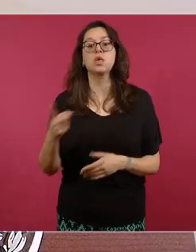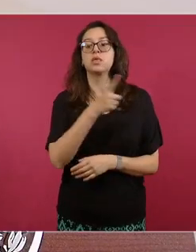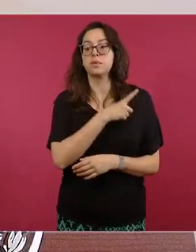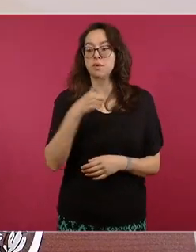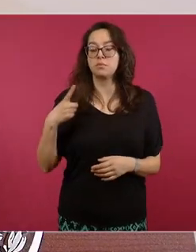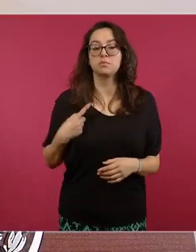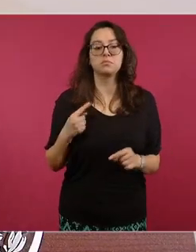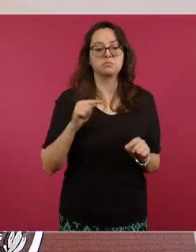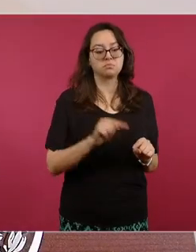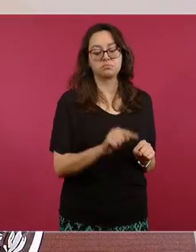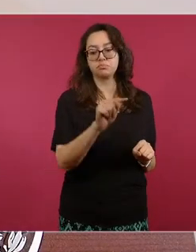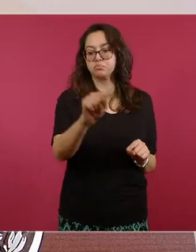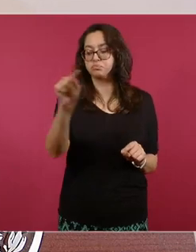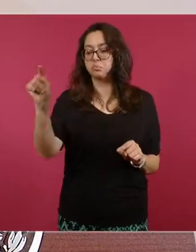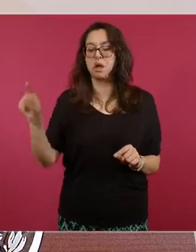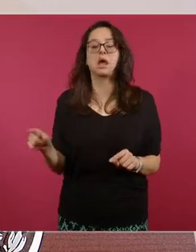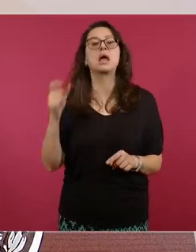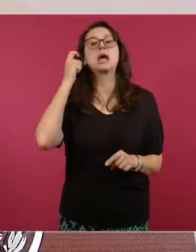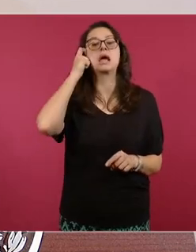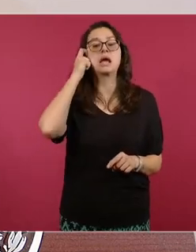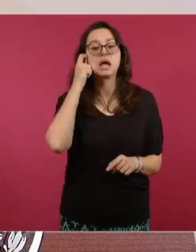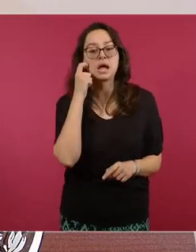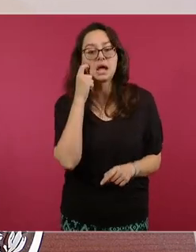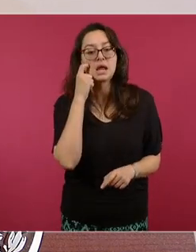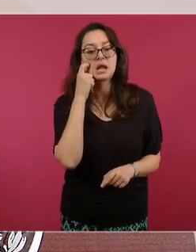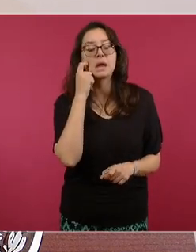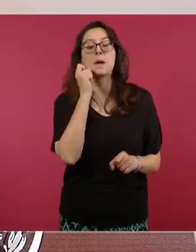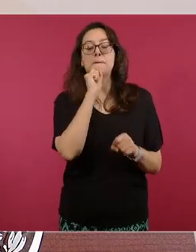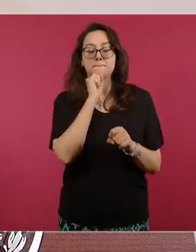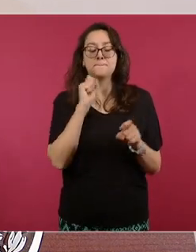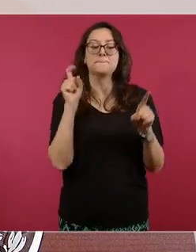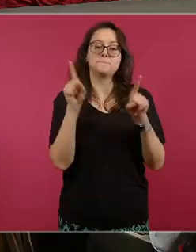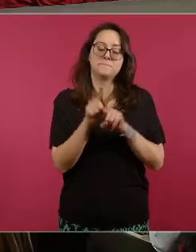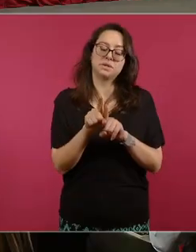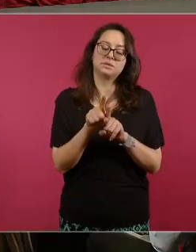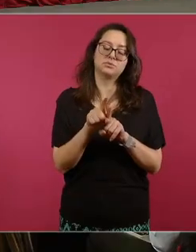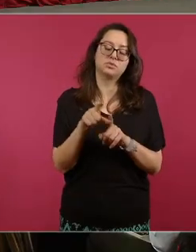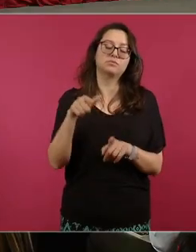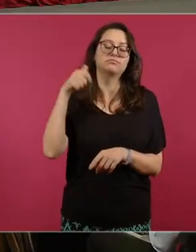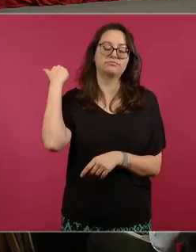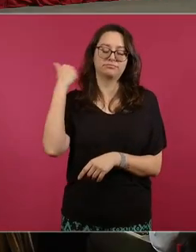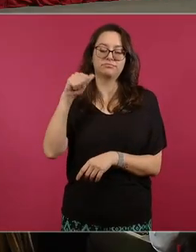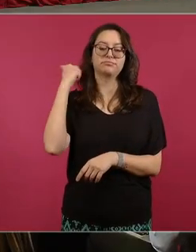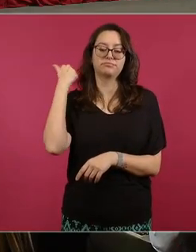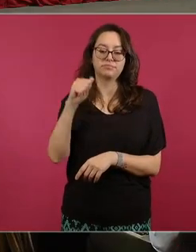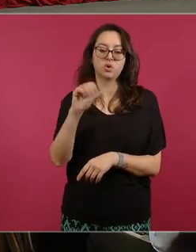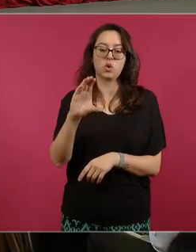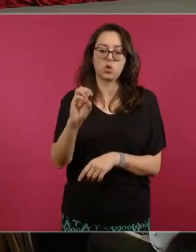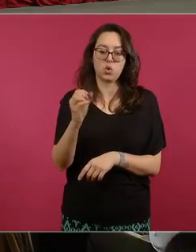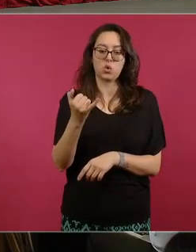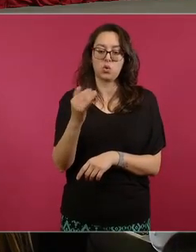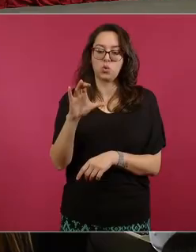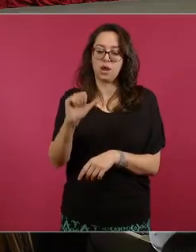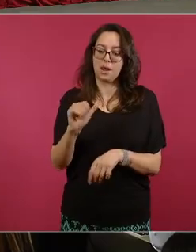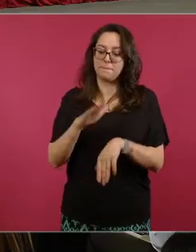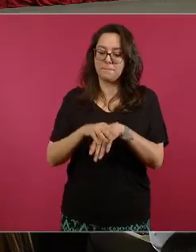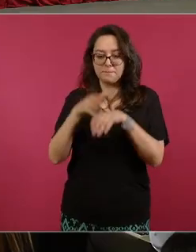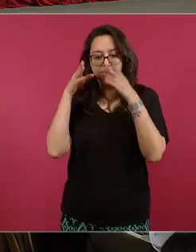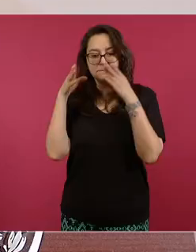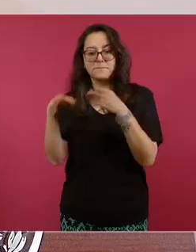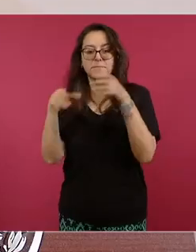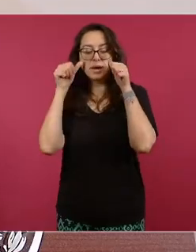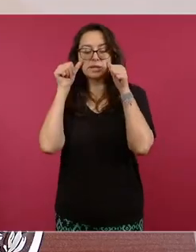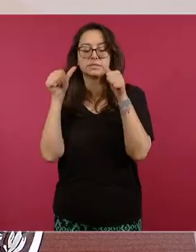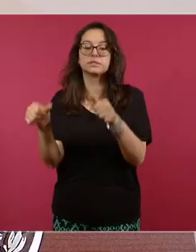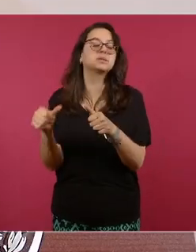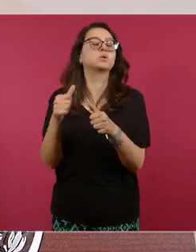sectores con Guerrero y especialmente con nuestro hermoso puerto de Acapulco y Coyuca de Benítez. Reitero